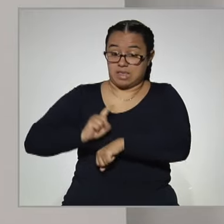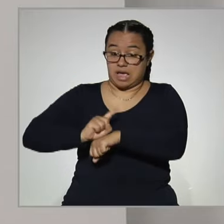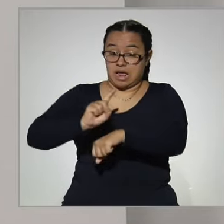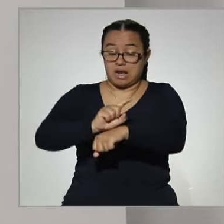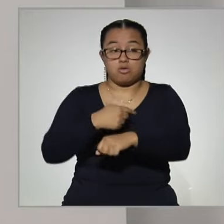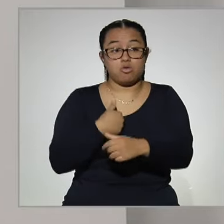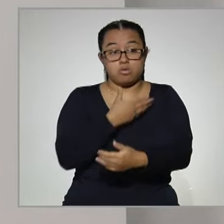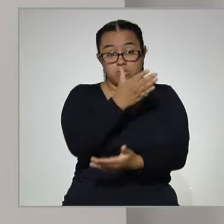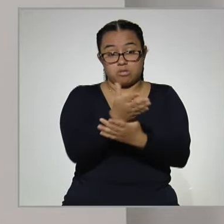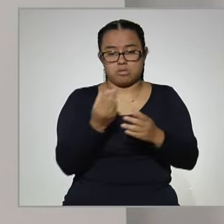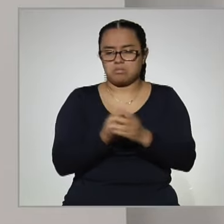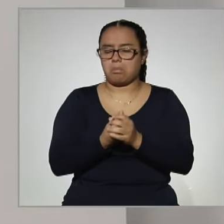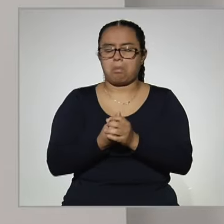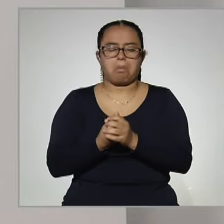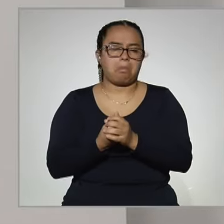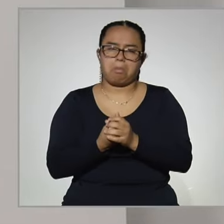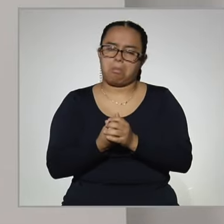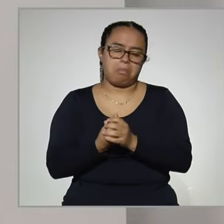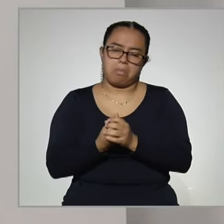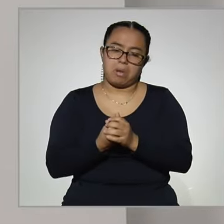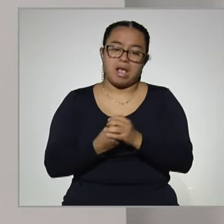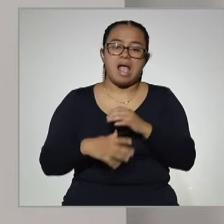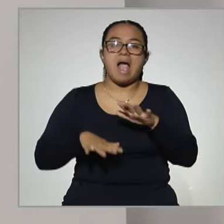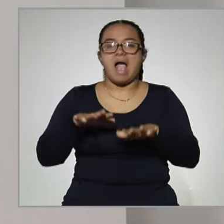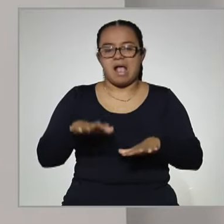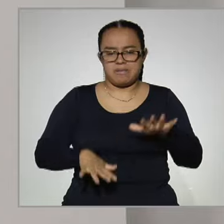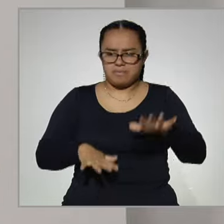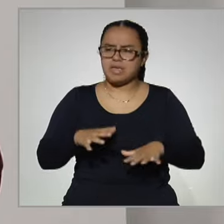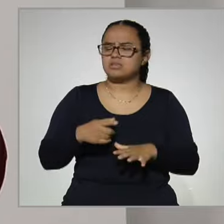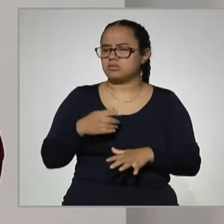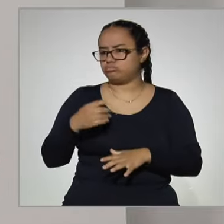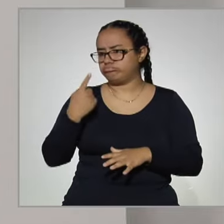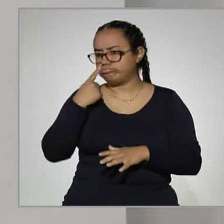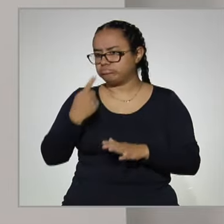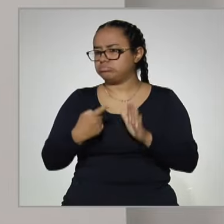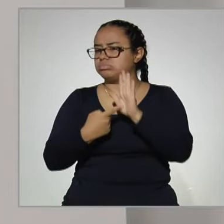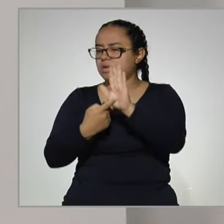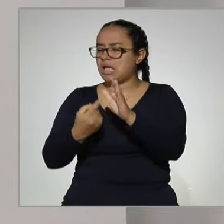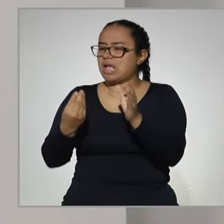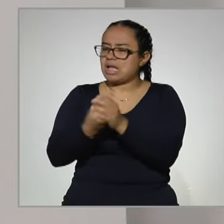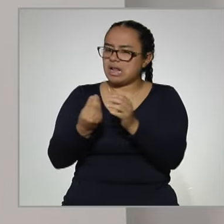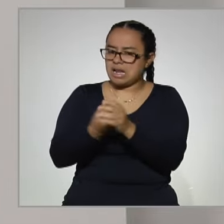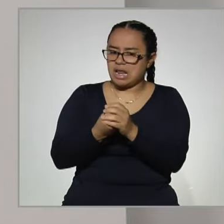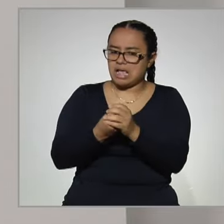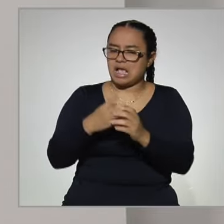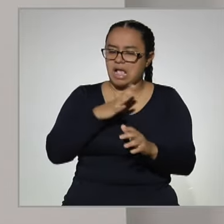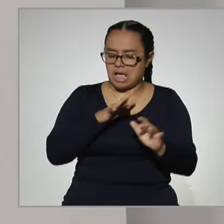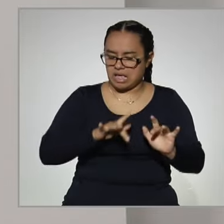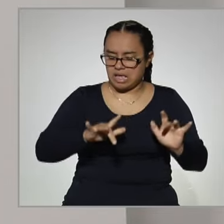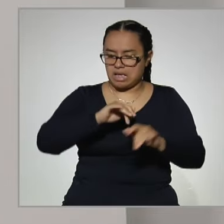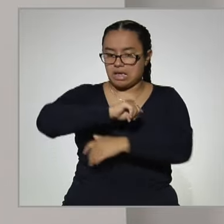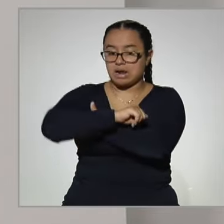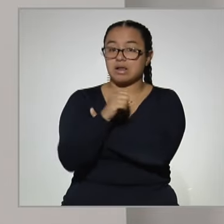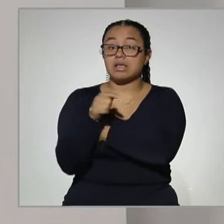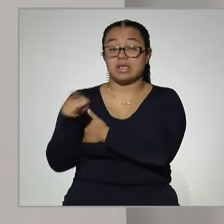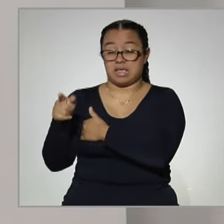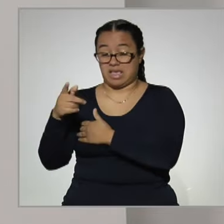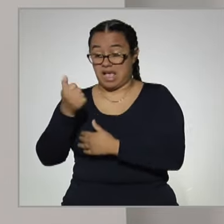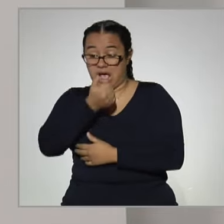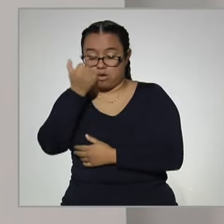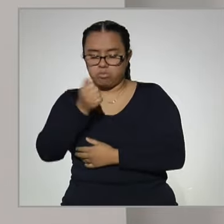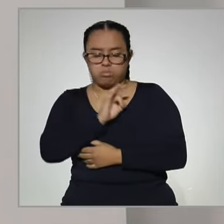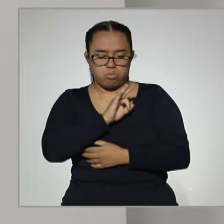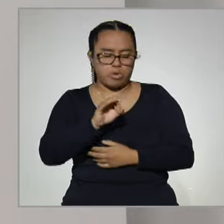a alguna clase. Muchas veces sí se ofrecen estas clases o sesiones que se quedan grabadas y el estudiante las puede